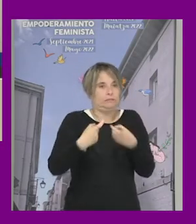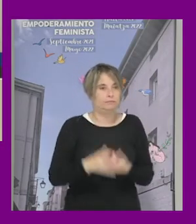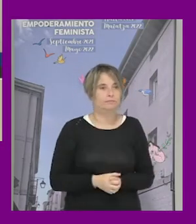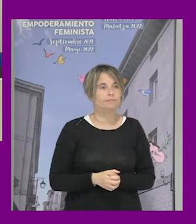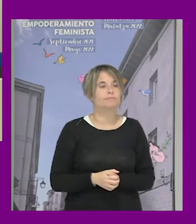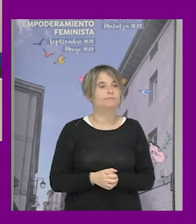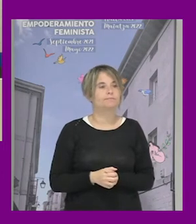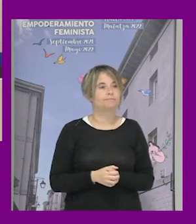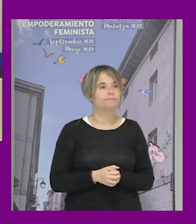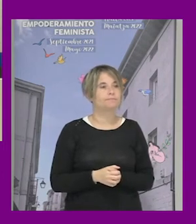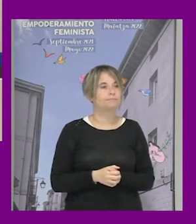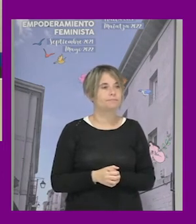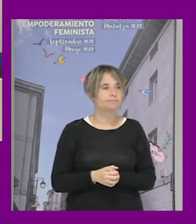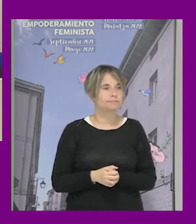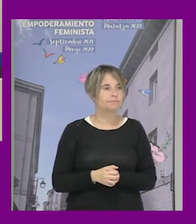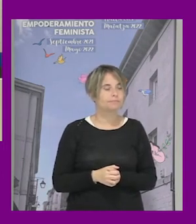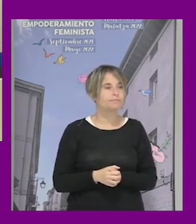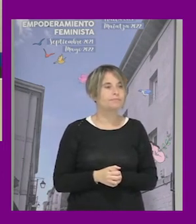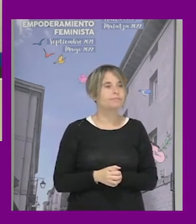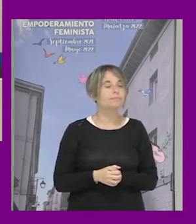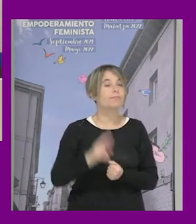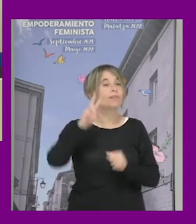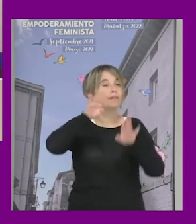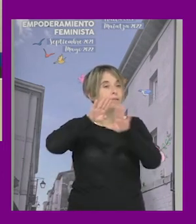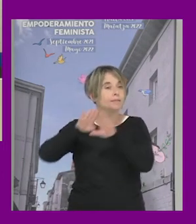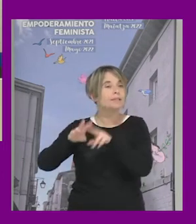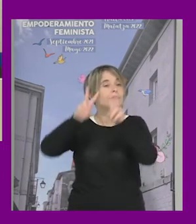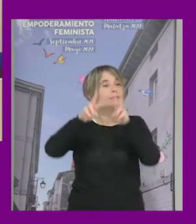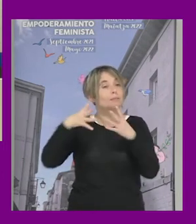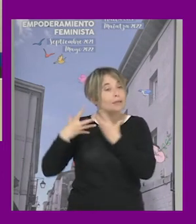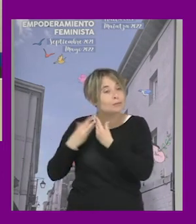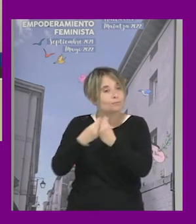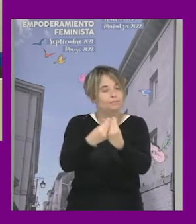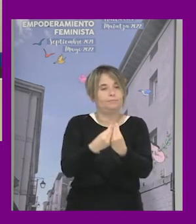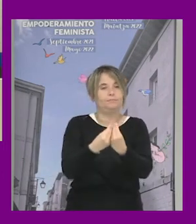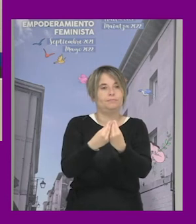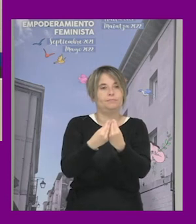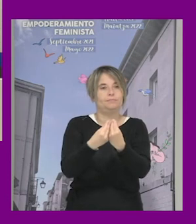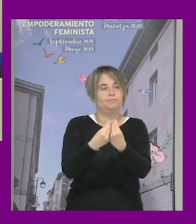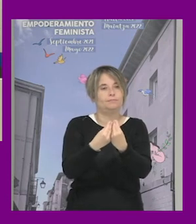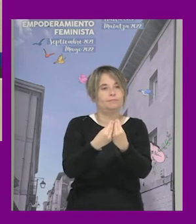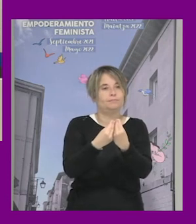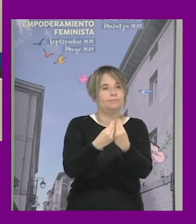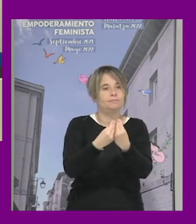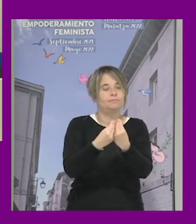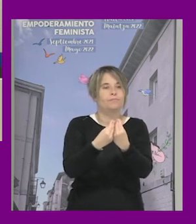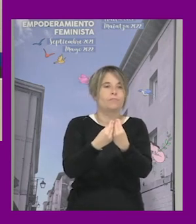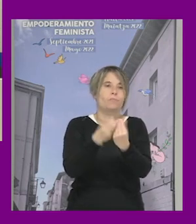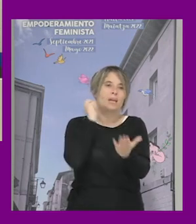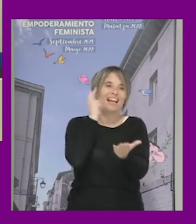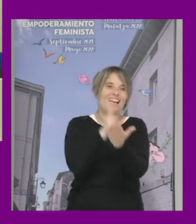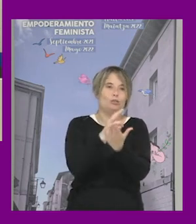a nivel de del acompañamiento quería plantear tres retos